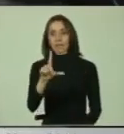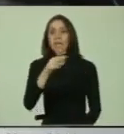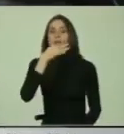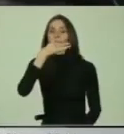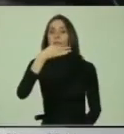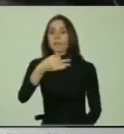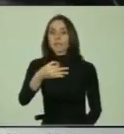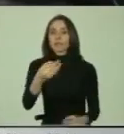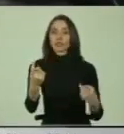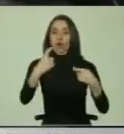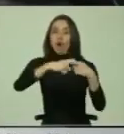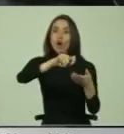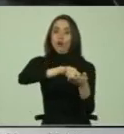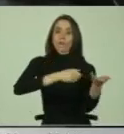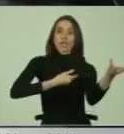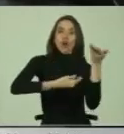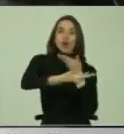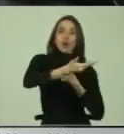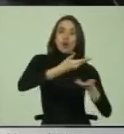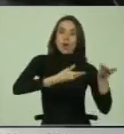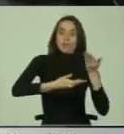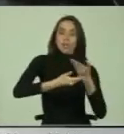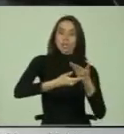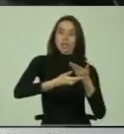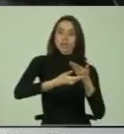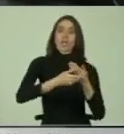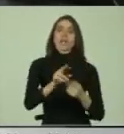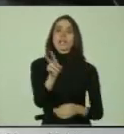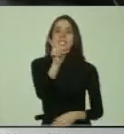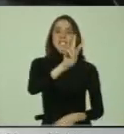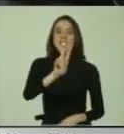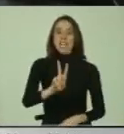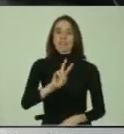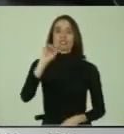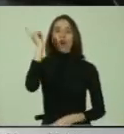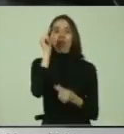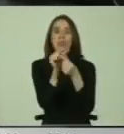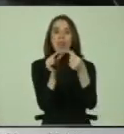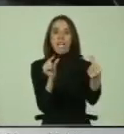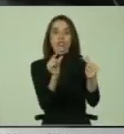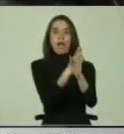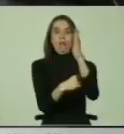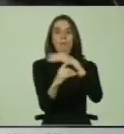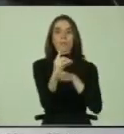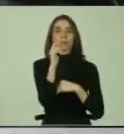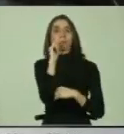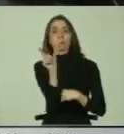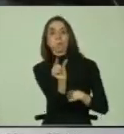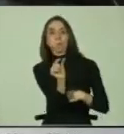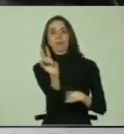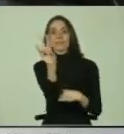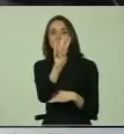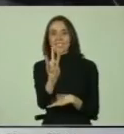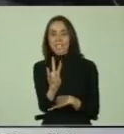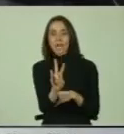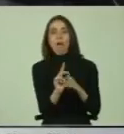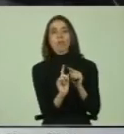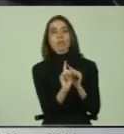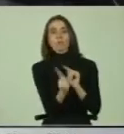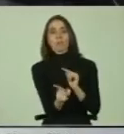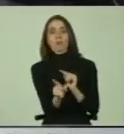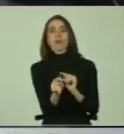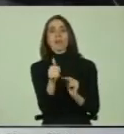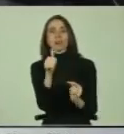virtud de un convenio de colaboración con el Servicio Nacional de la Discapacidad, CENADIS, instruyó a las direcciones regionales